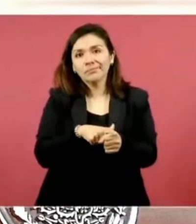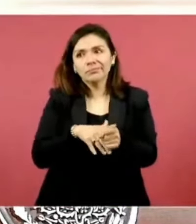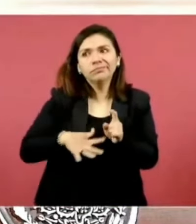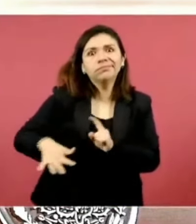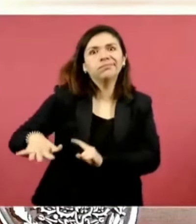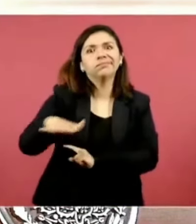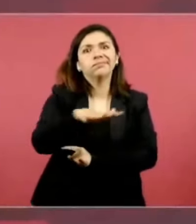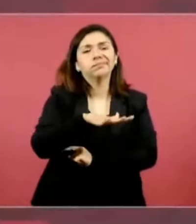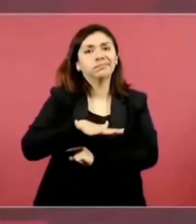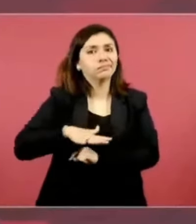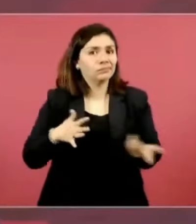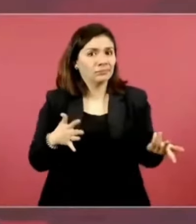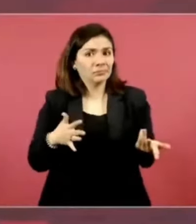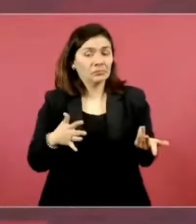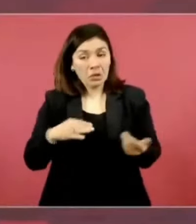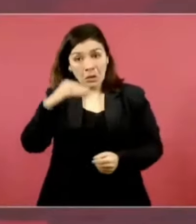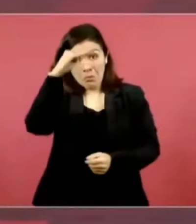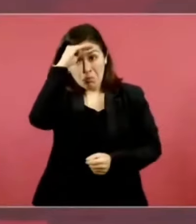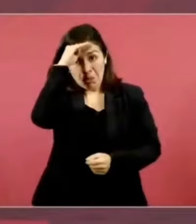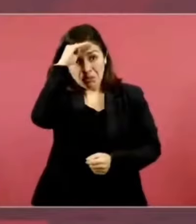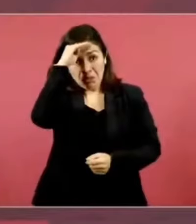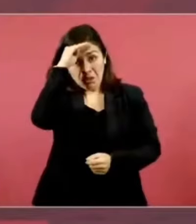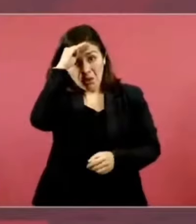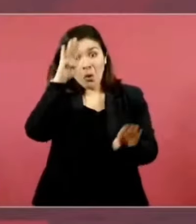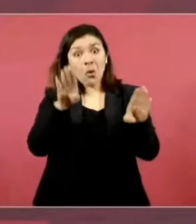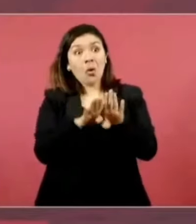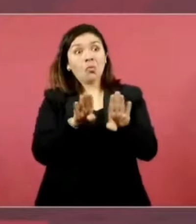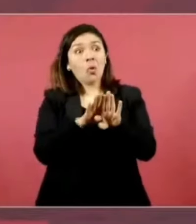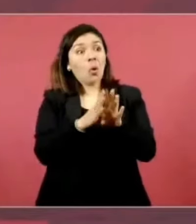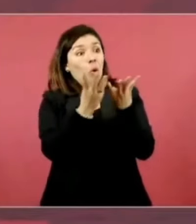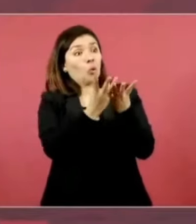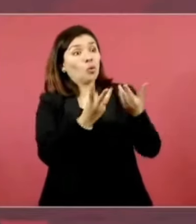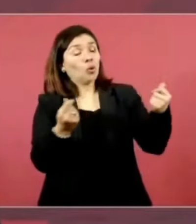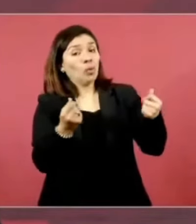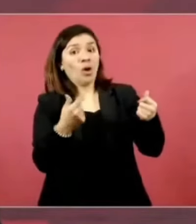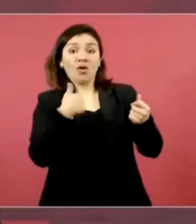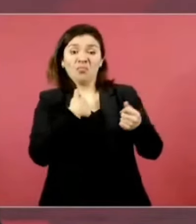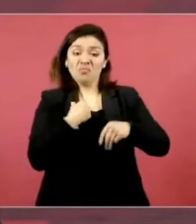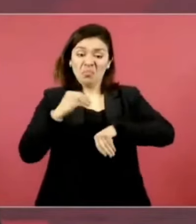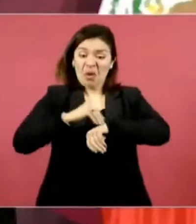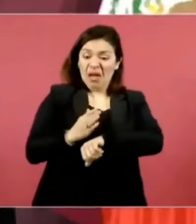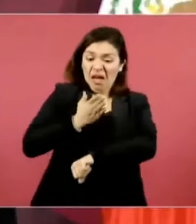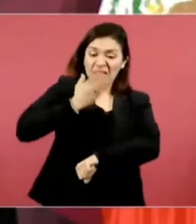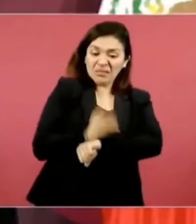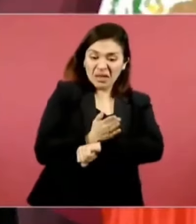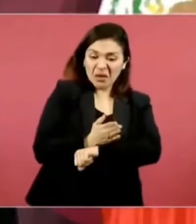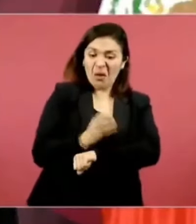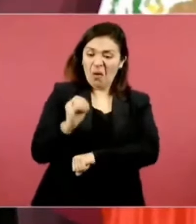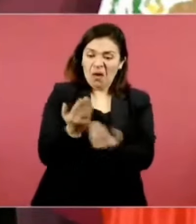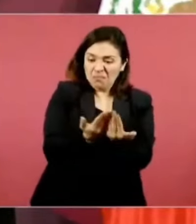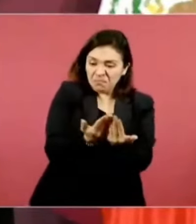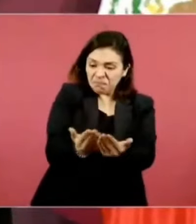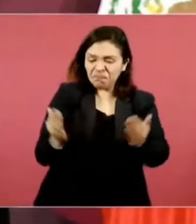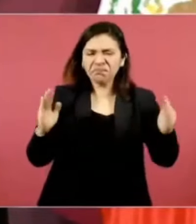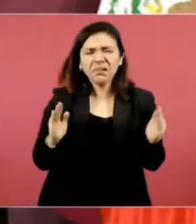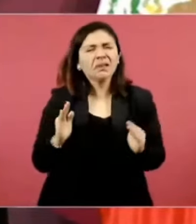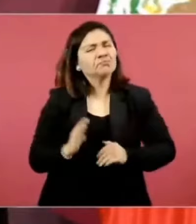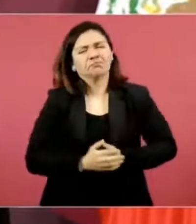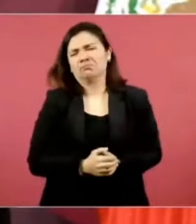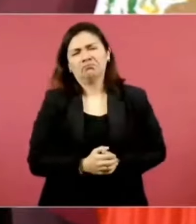y que no se resuelve nada más con medidas coercitivas. Siempre voy a estar